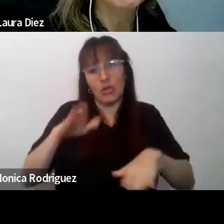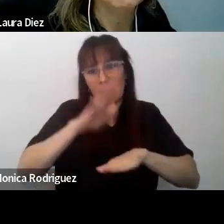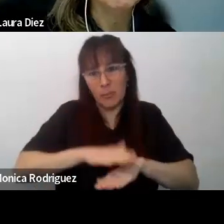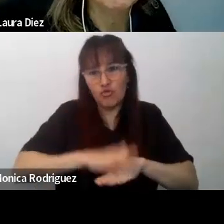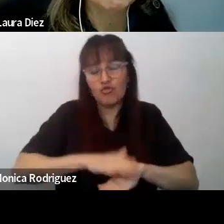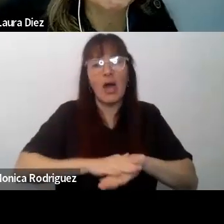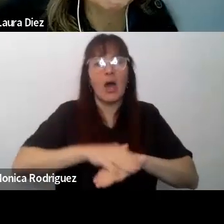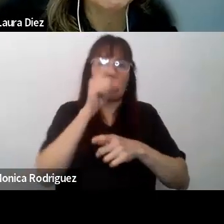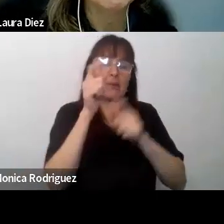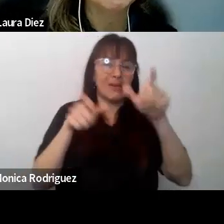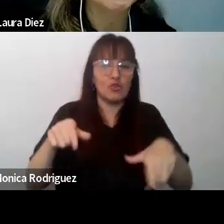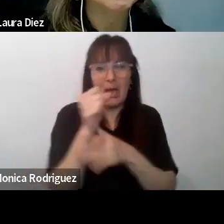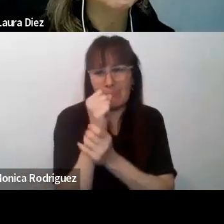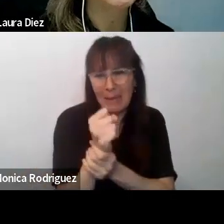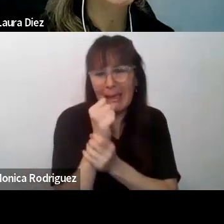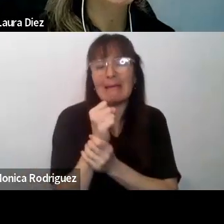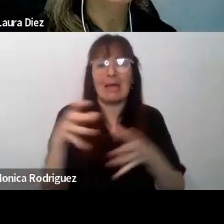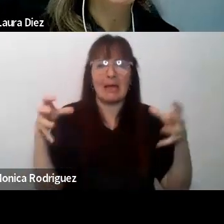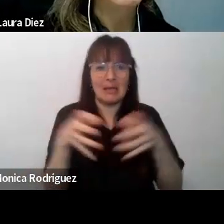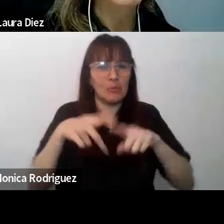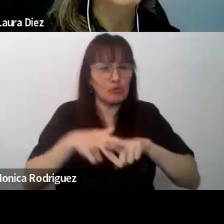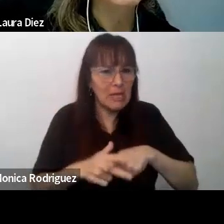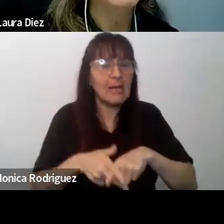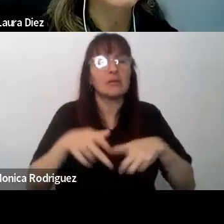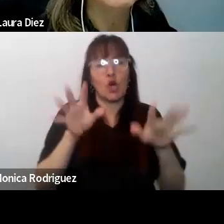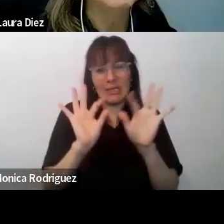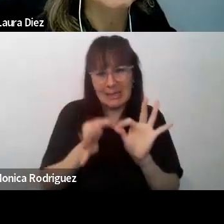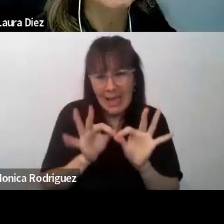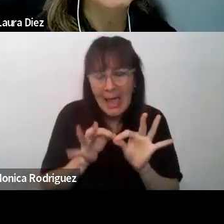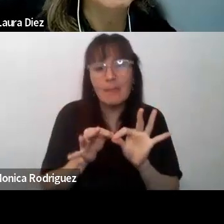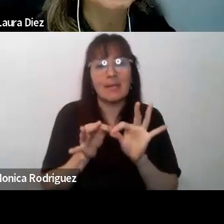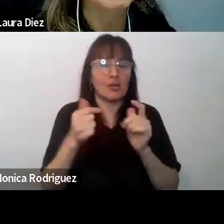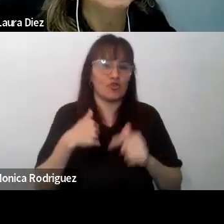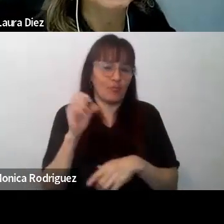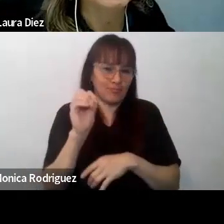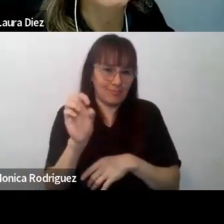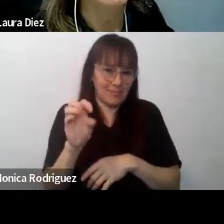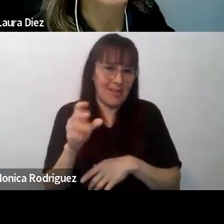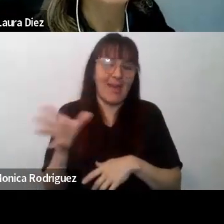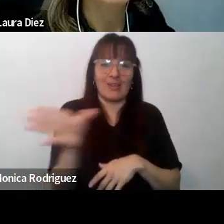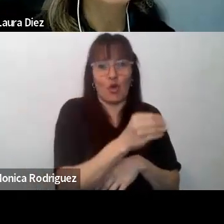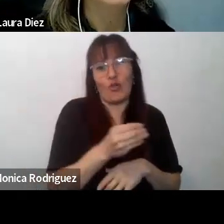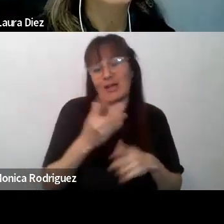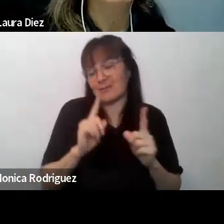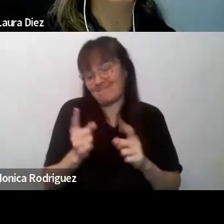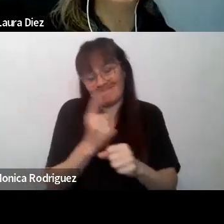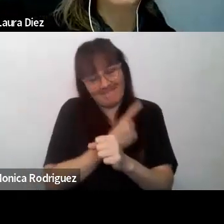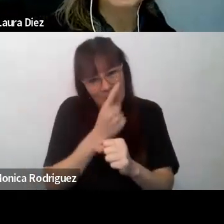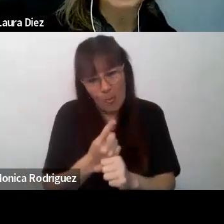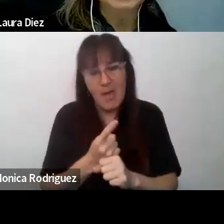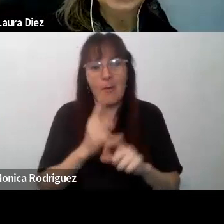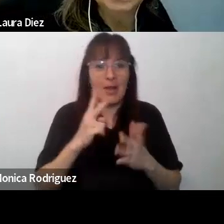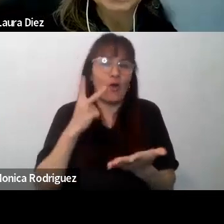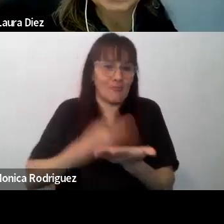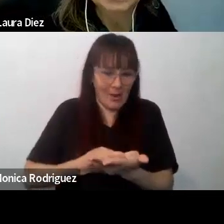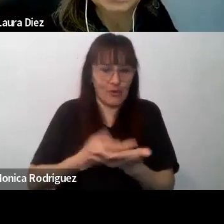expertos, el equipo técnico, las intérpretes. No las voy a nombrar a todos y a todas, pero sé que se reconocerán.